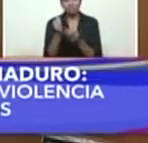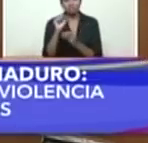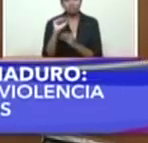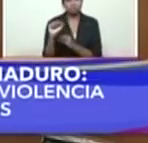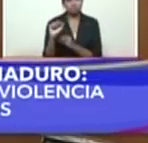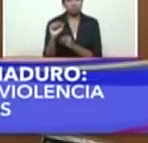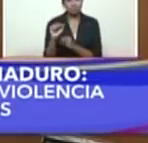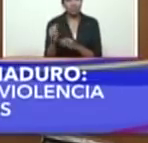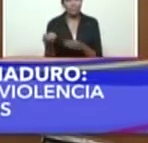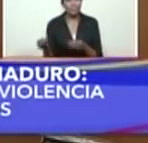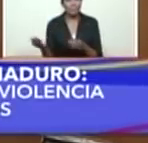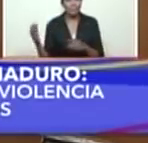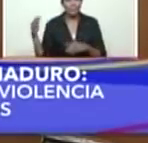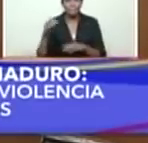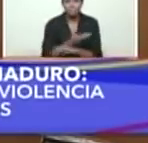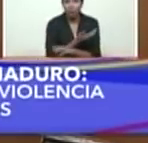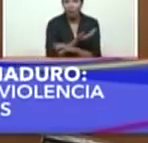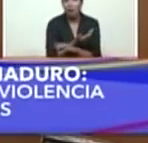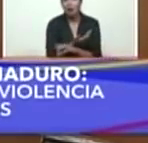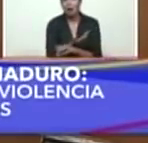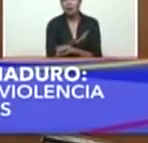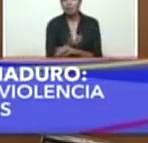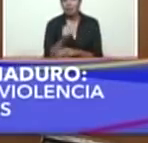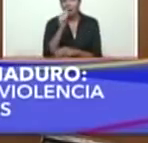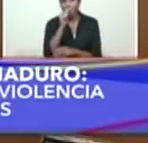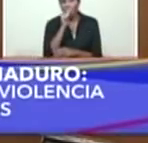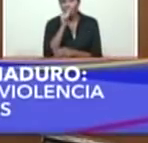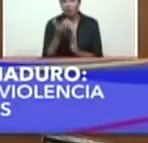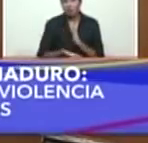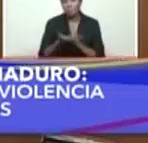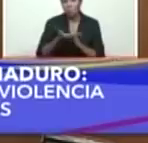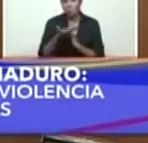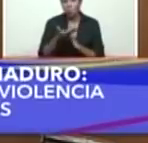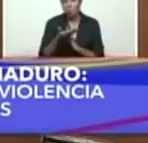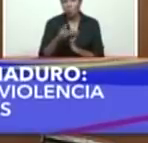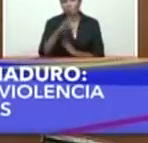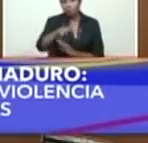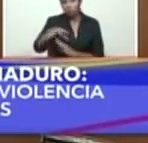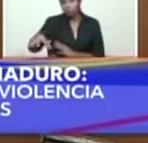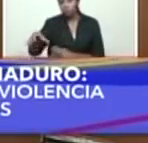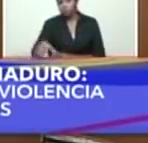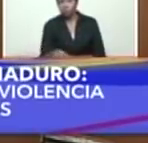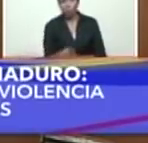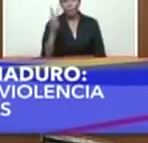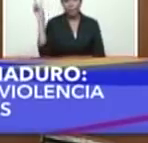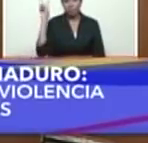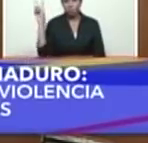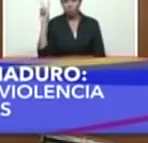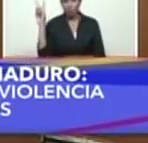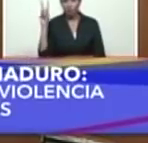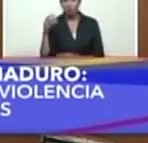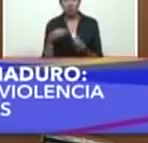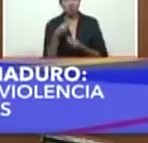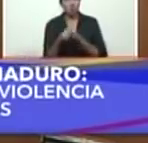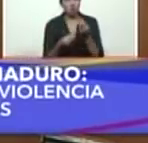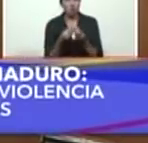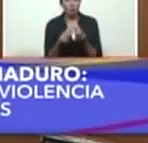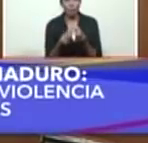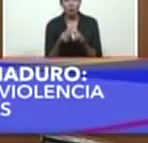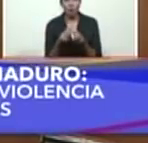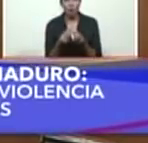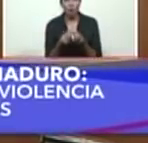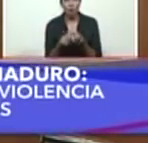colateral, que le quita el agua a importantes estados del país. Y cómo el ataque, y el